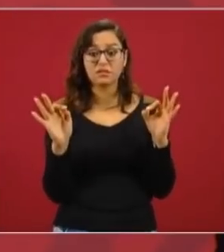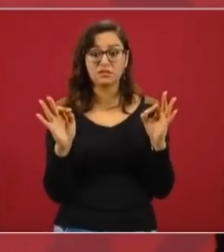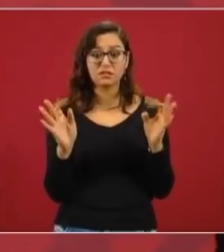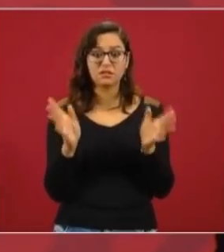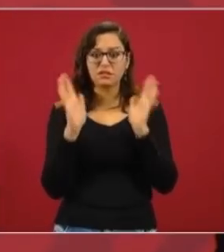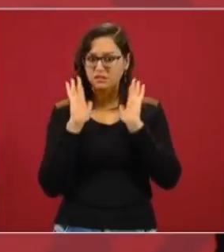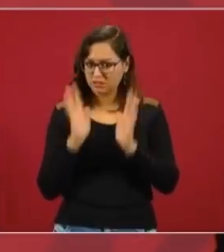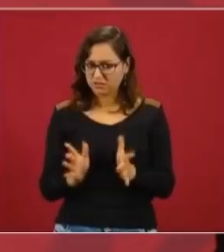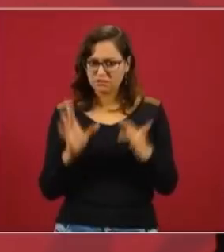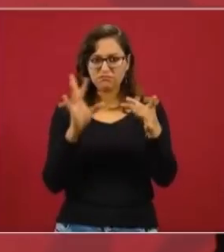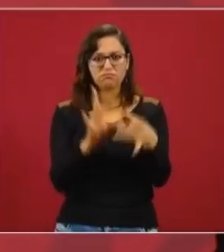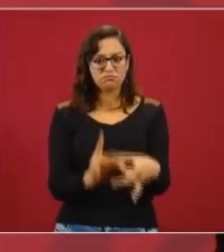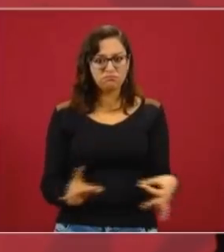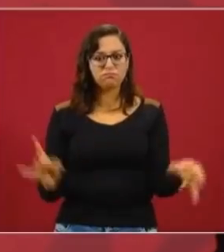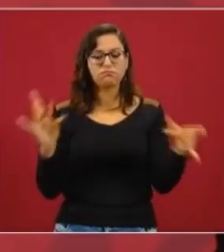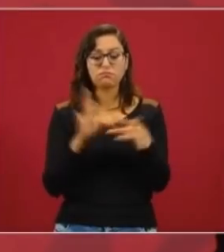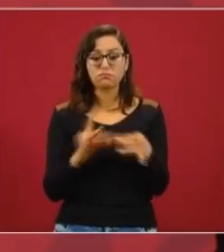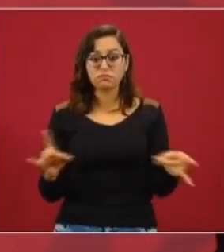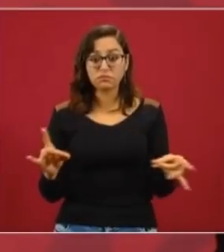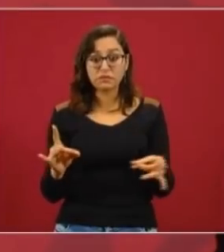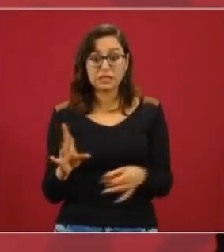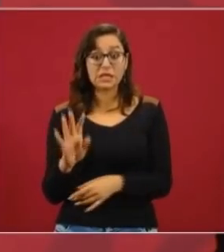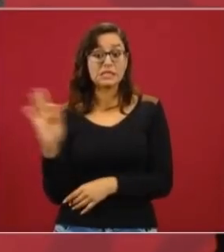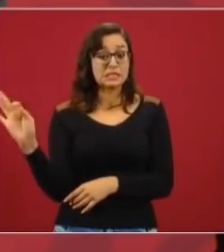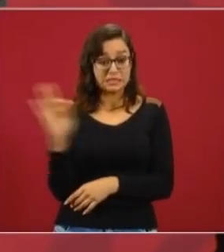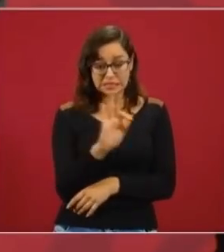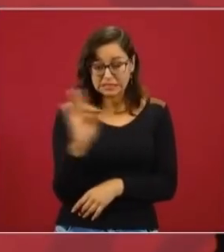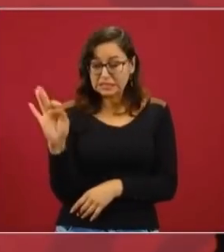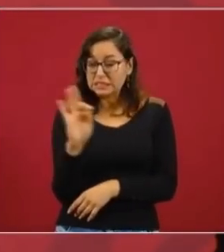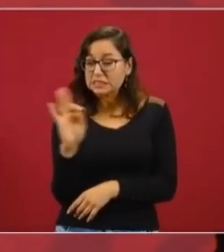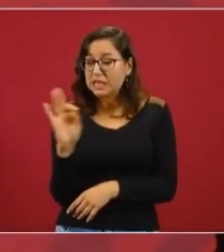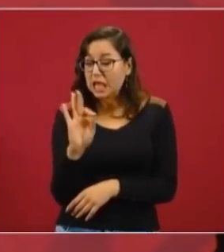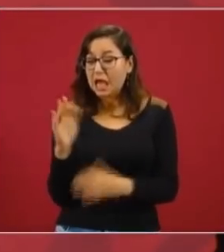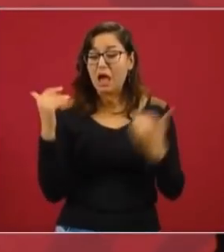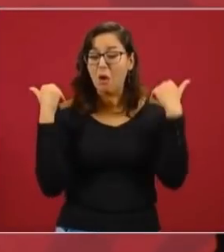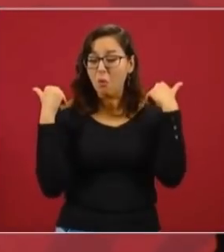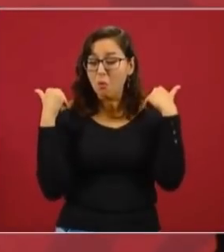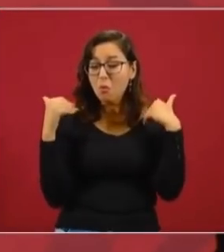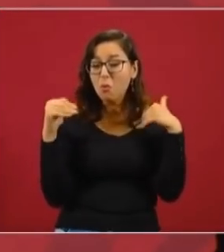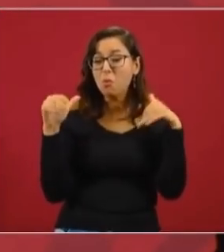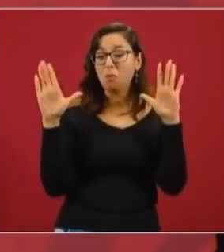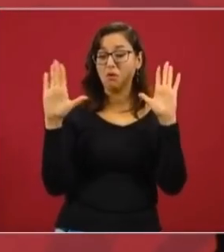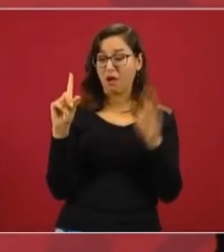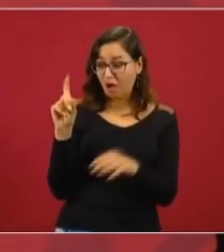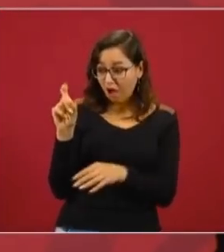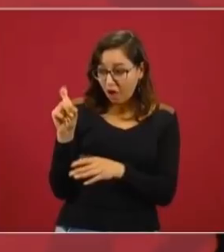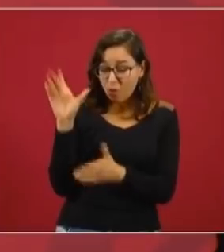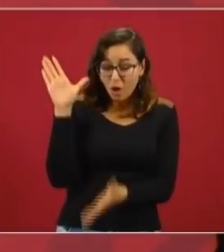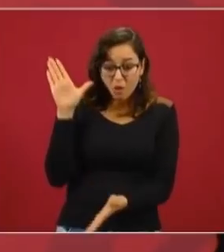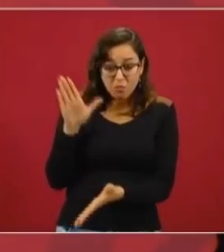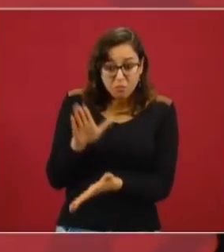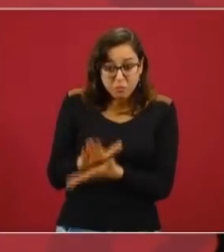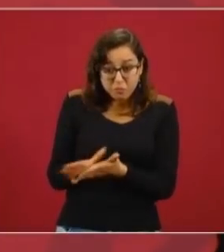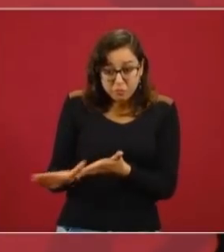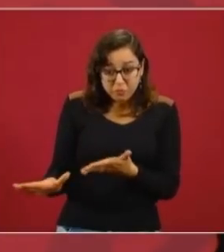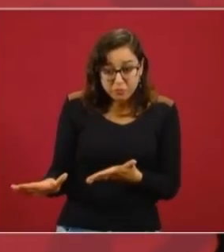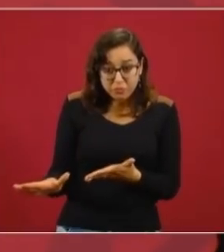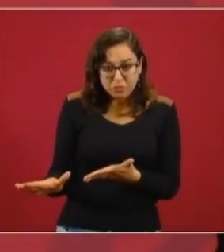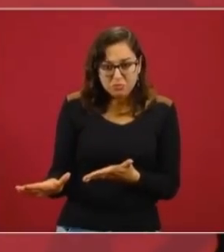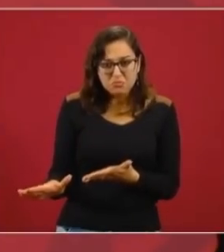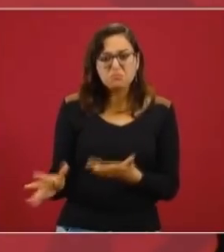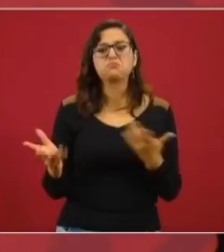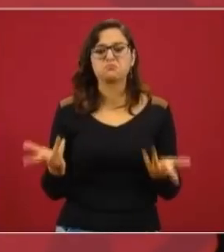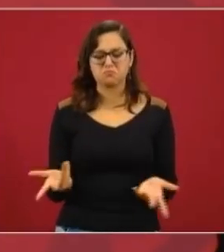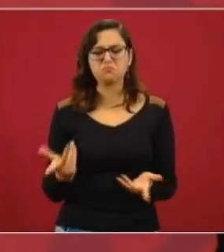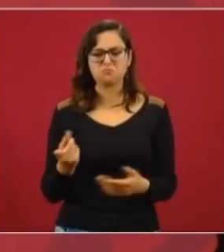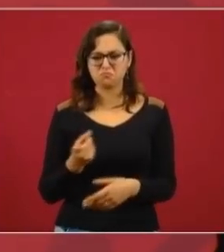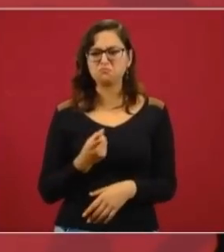de que si les faltara agua a Chihuahua, nosotros